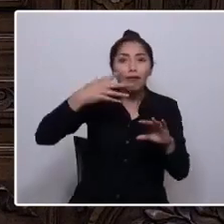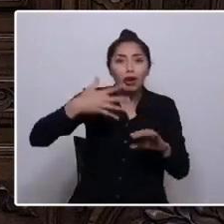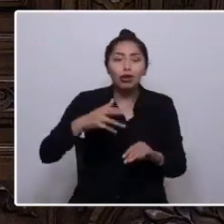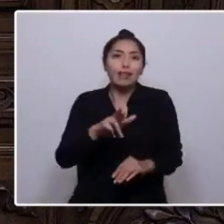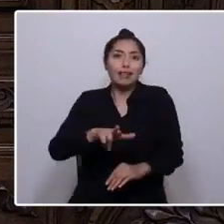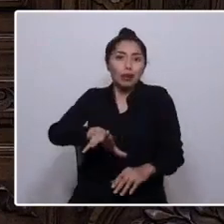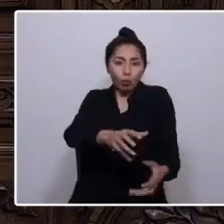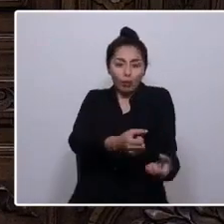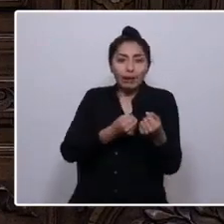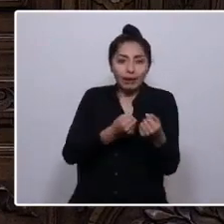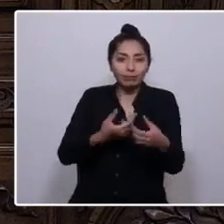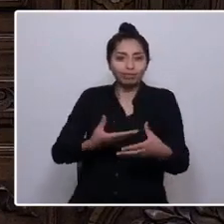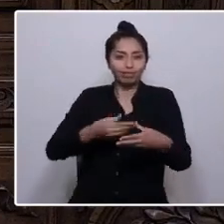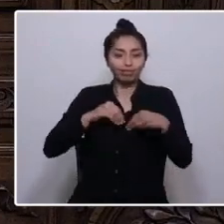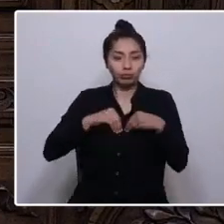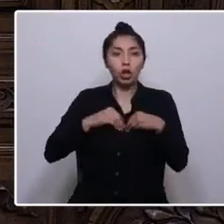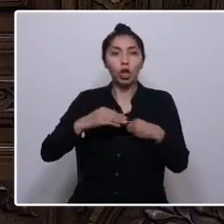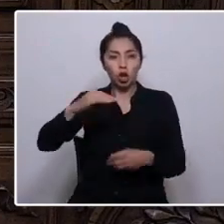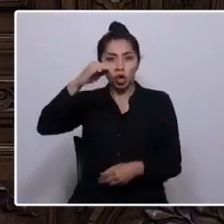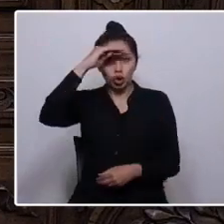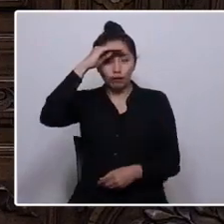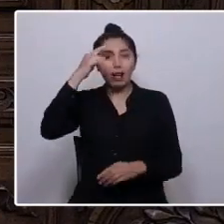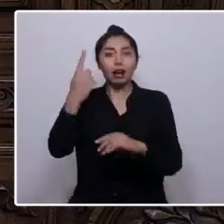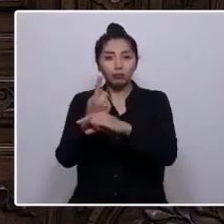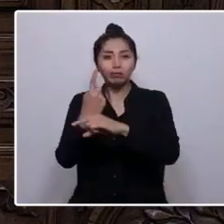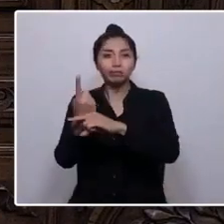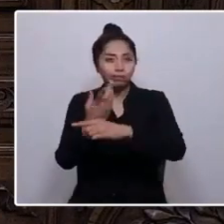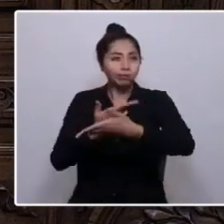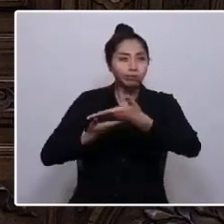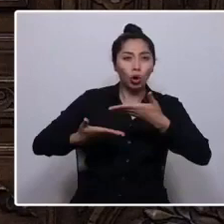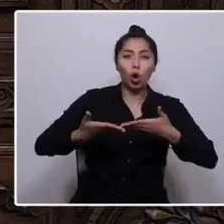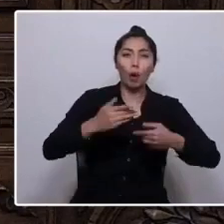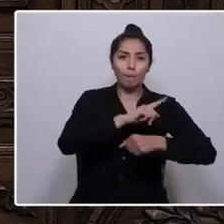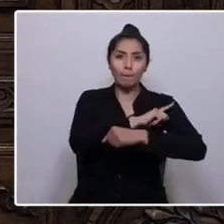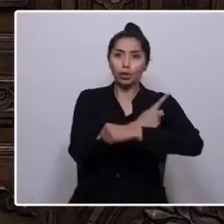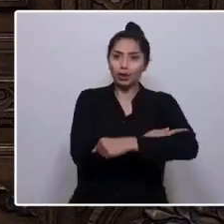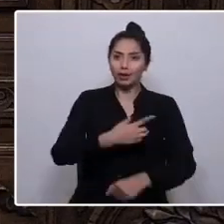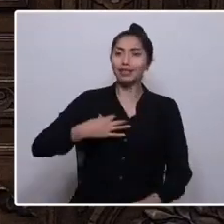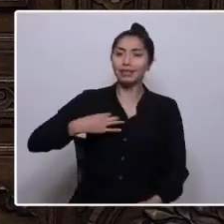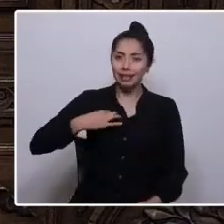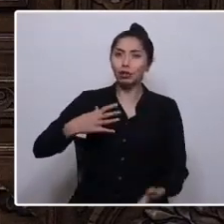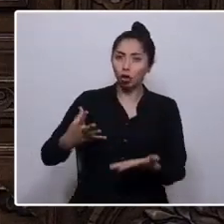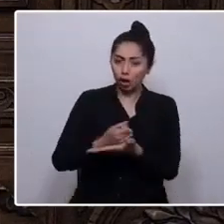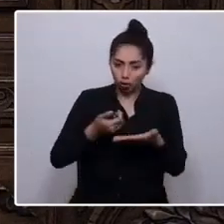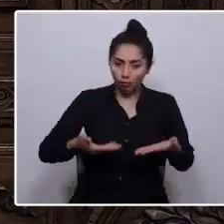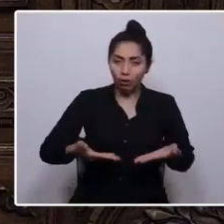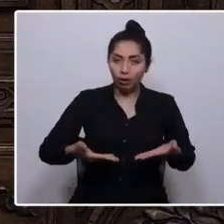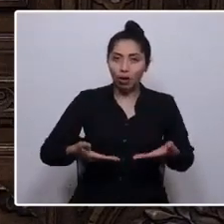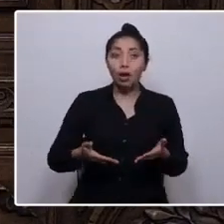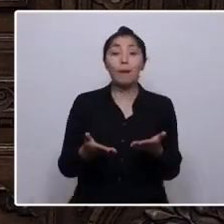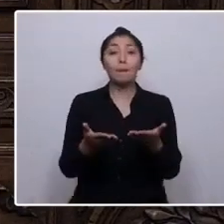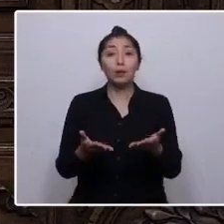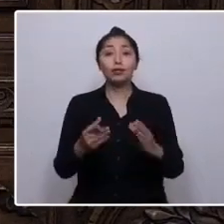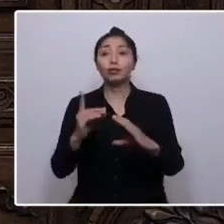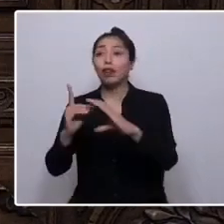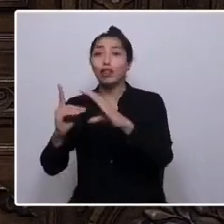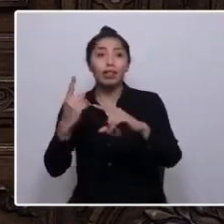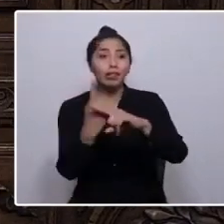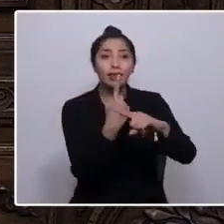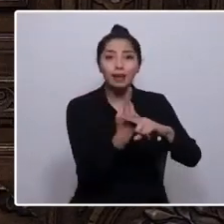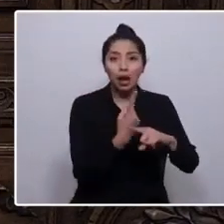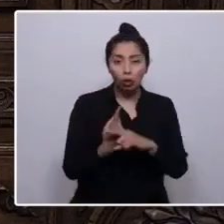confiado en el diálogo y en la madurez cívica que hemos alcanzado mayoritariamente en este trazado. Por eso, el diálogo no solo